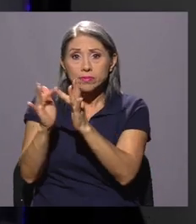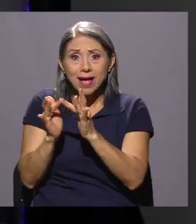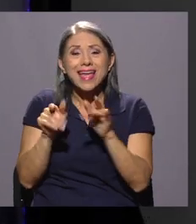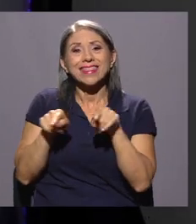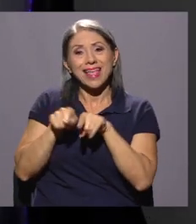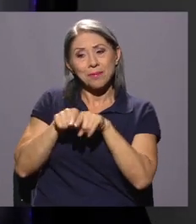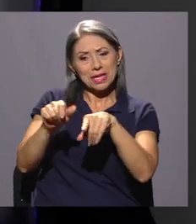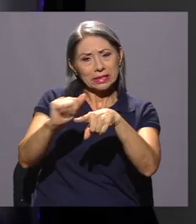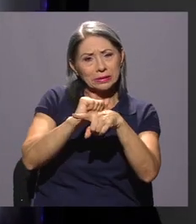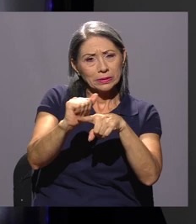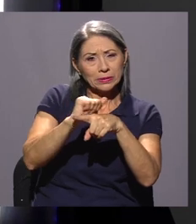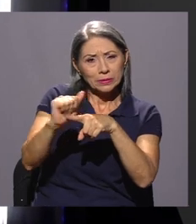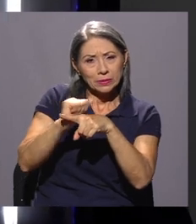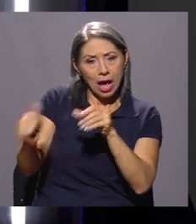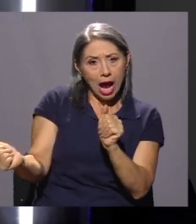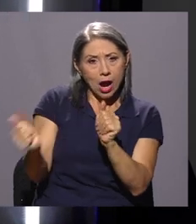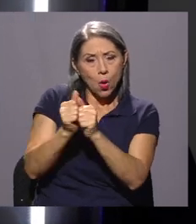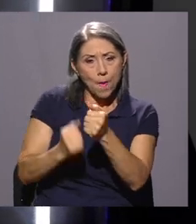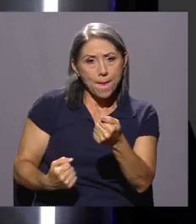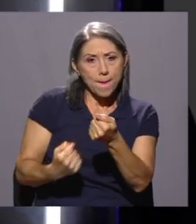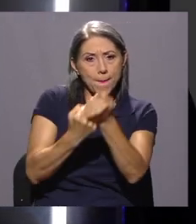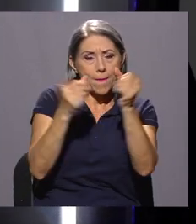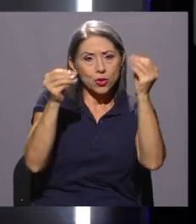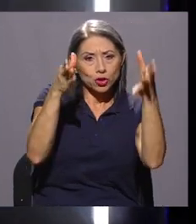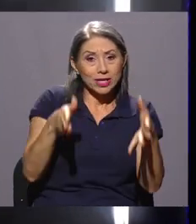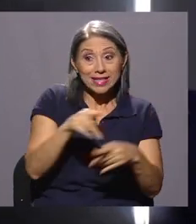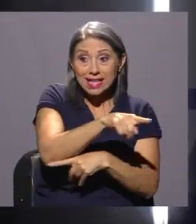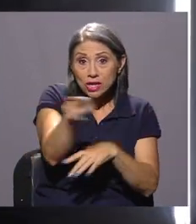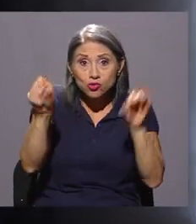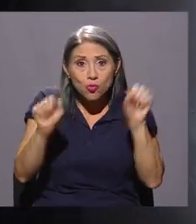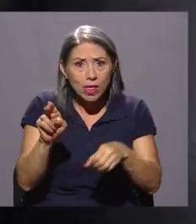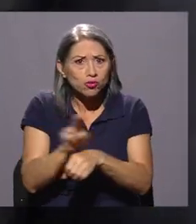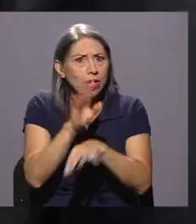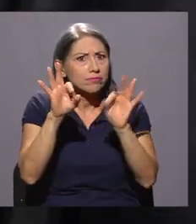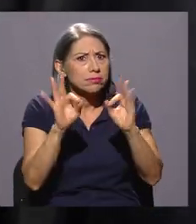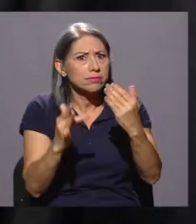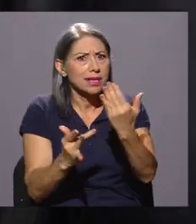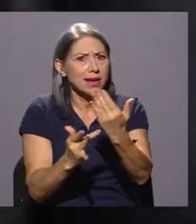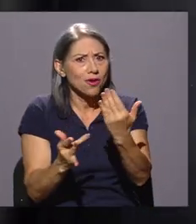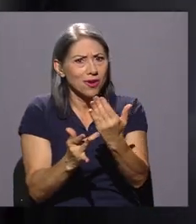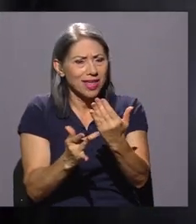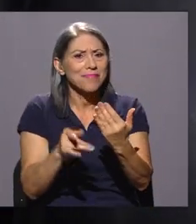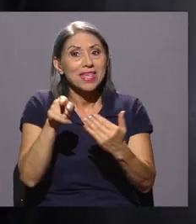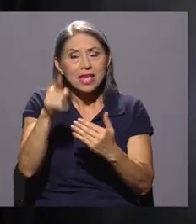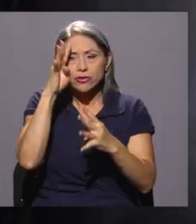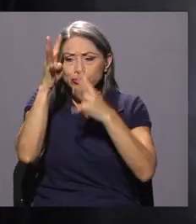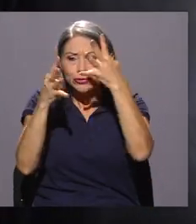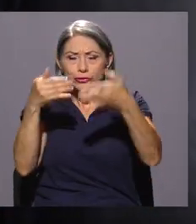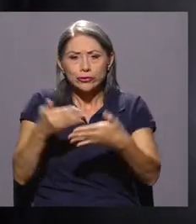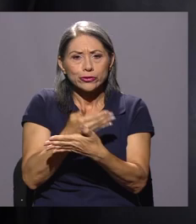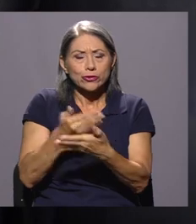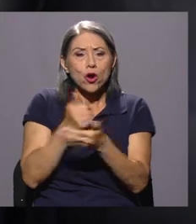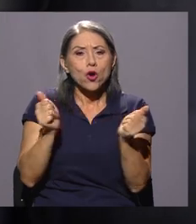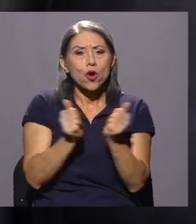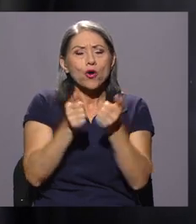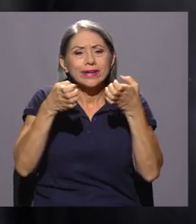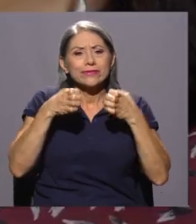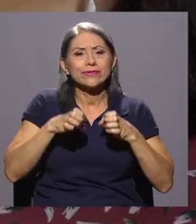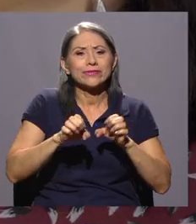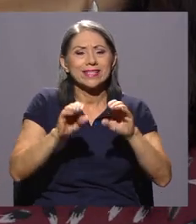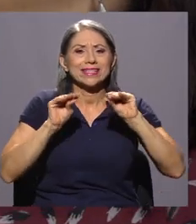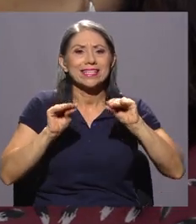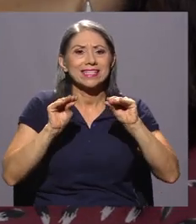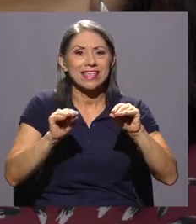METIX también capacita y acompaña al personal docente para que puedan usar de manera eficiente las herramientas digitales e innoven en sus métodos de enseñanza,